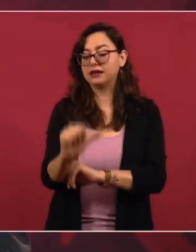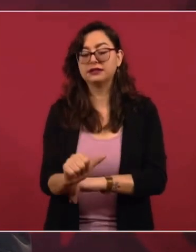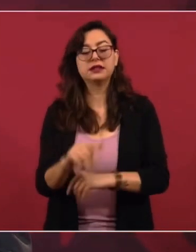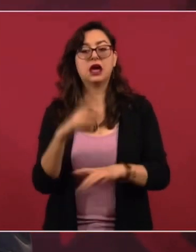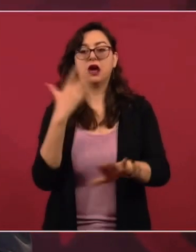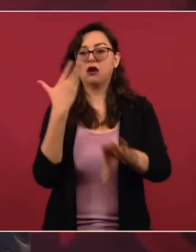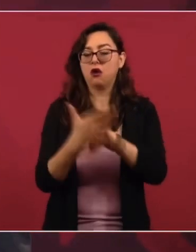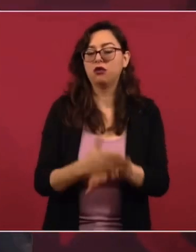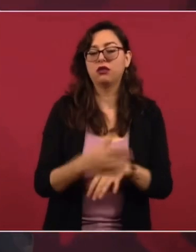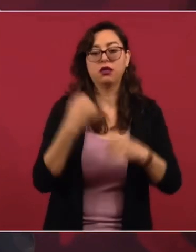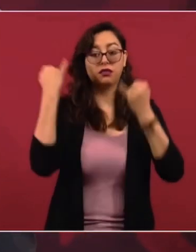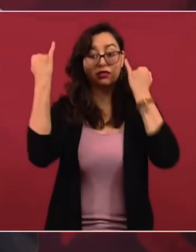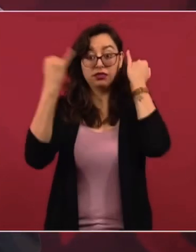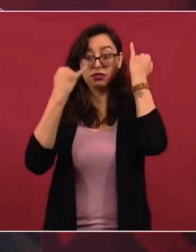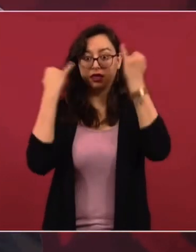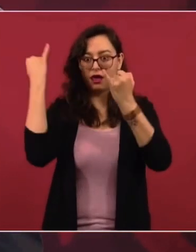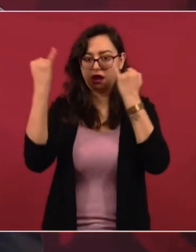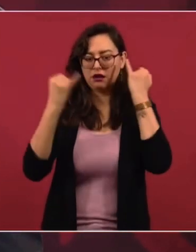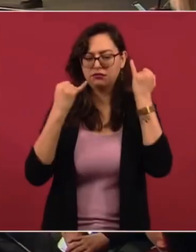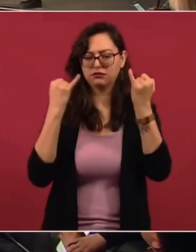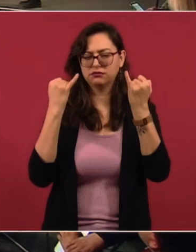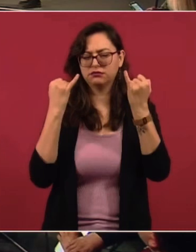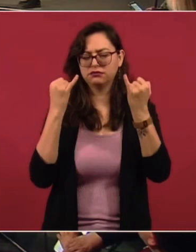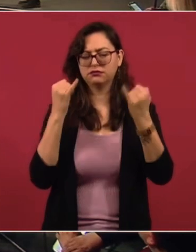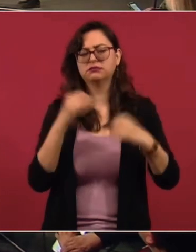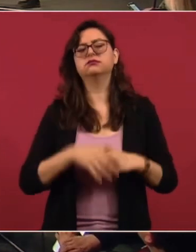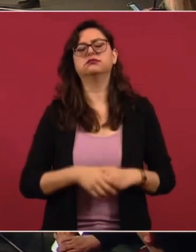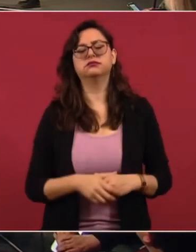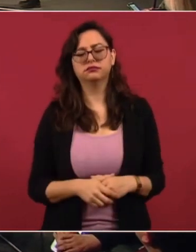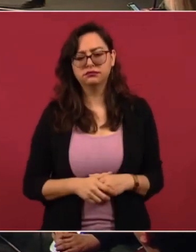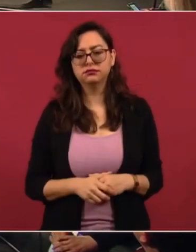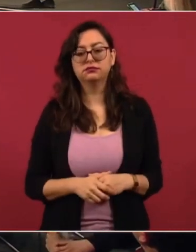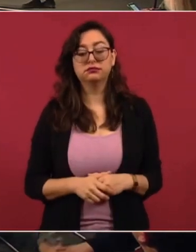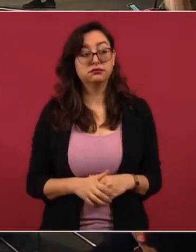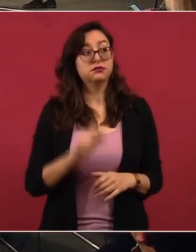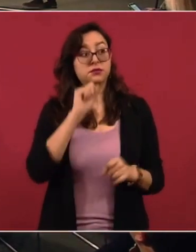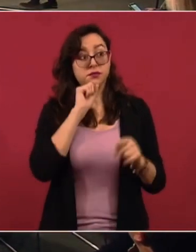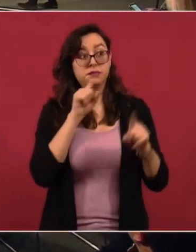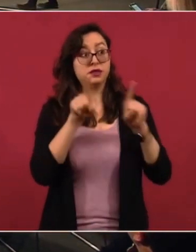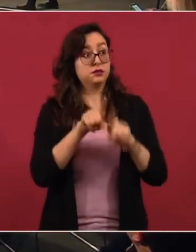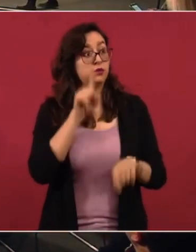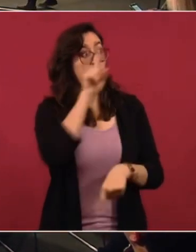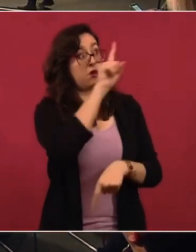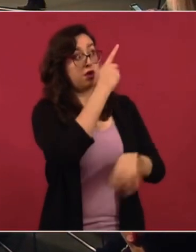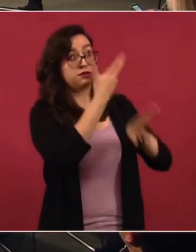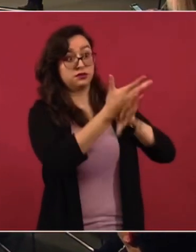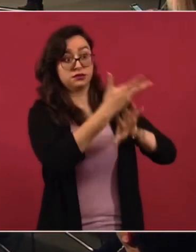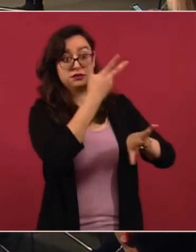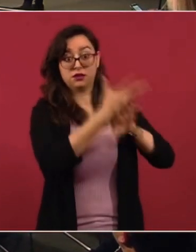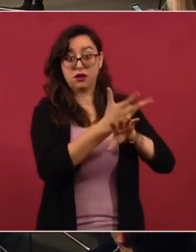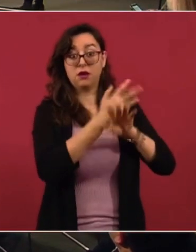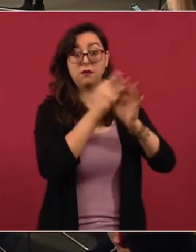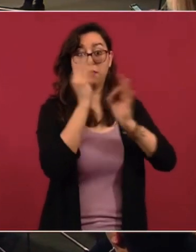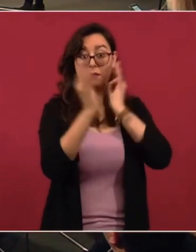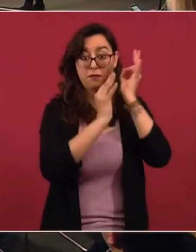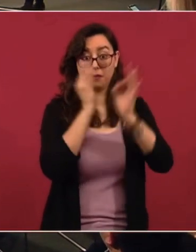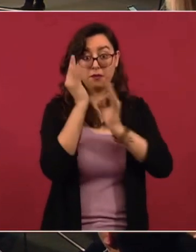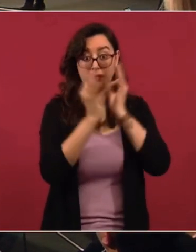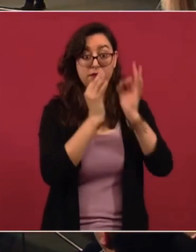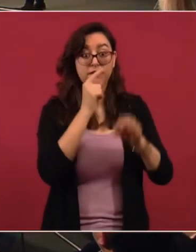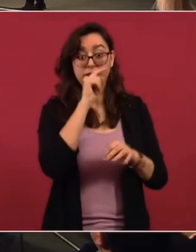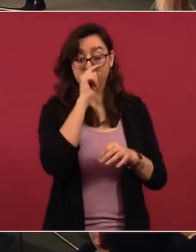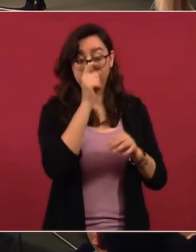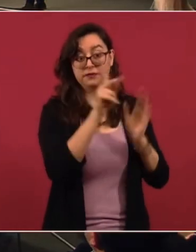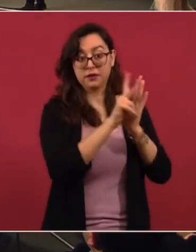en Estados Unidos, también periodistas del Wall Street Journal,